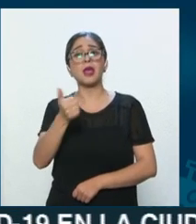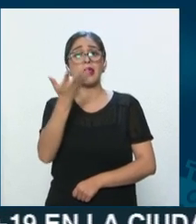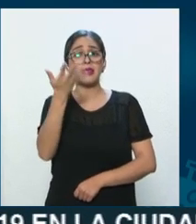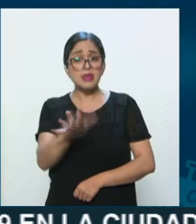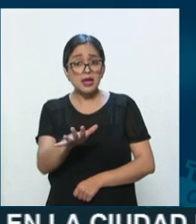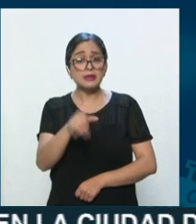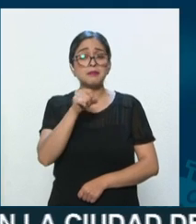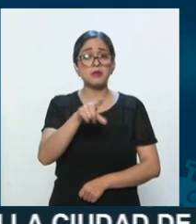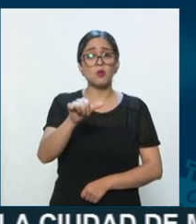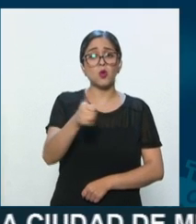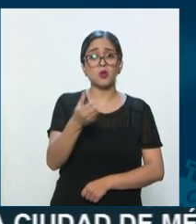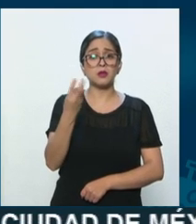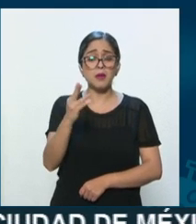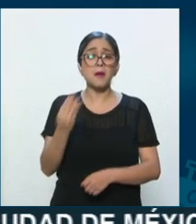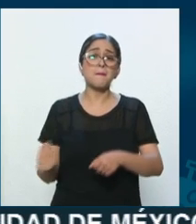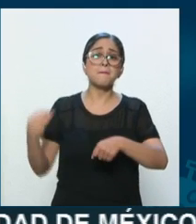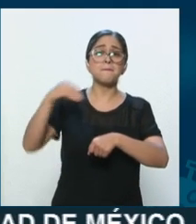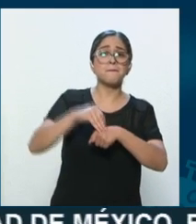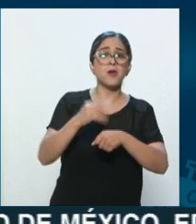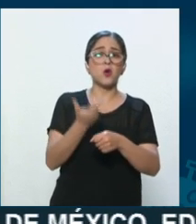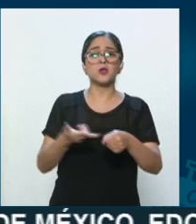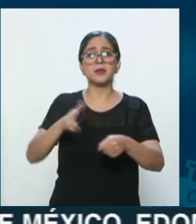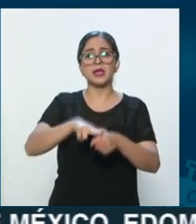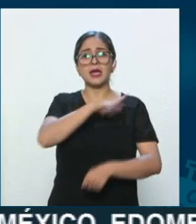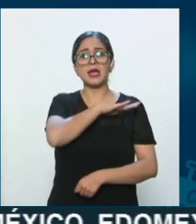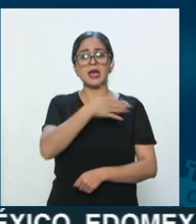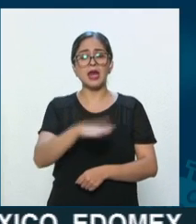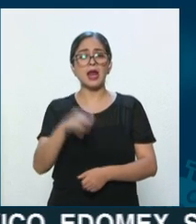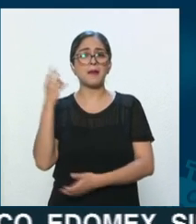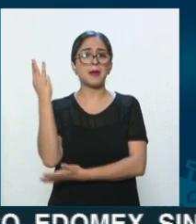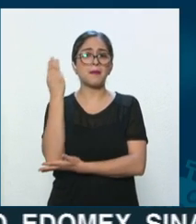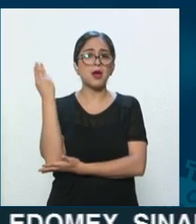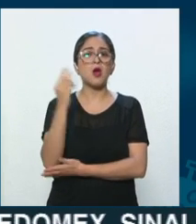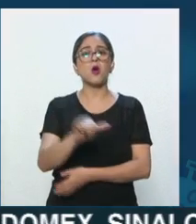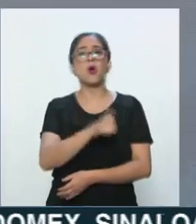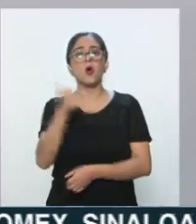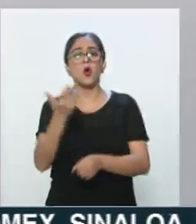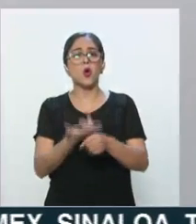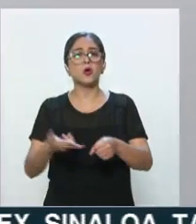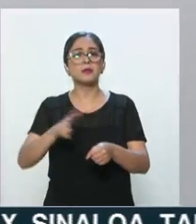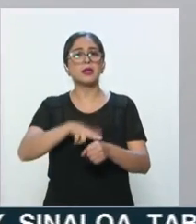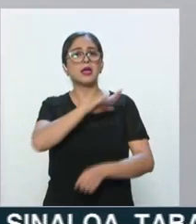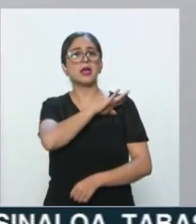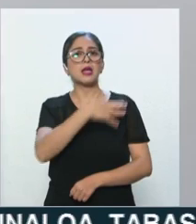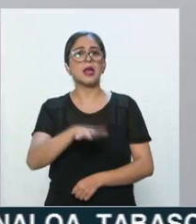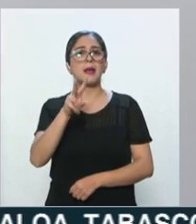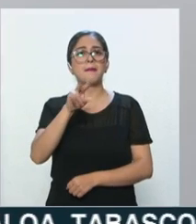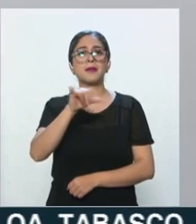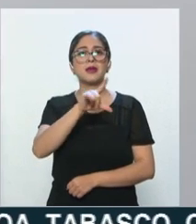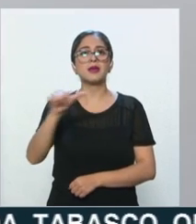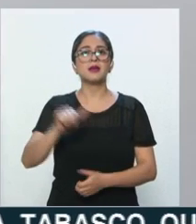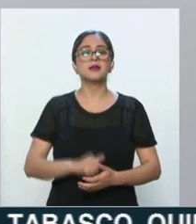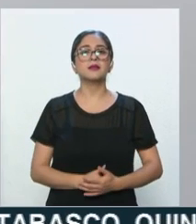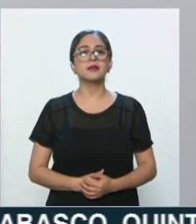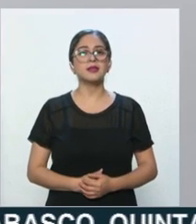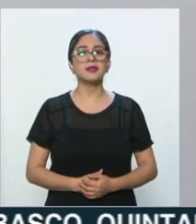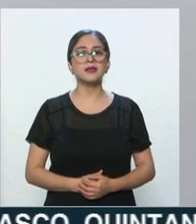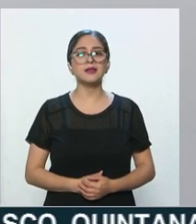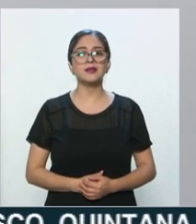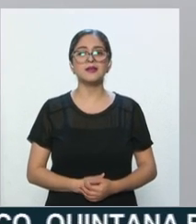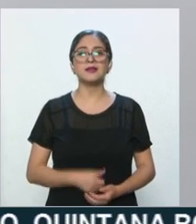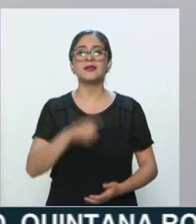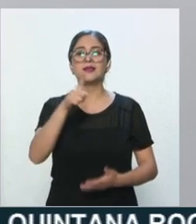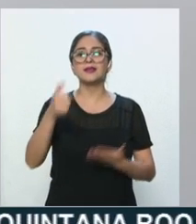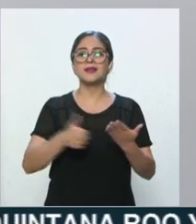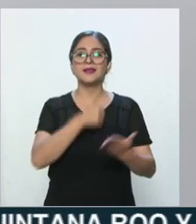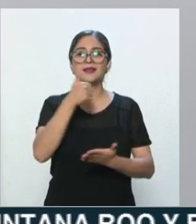sumarán los nosocomios General de Milpa Alta y General de la Villa. Lo he dicho en otras ocasiones, en la ciudad, junto